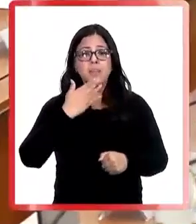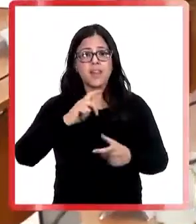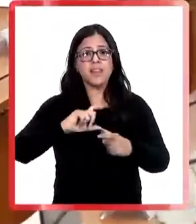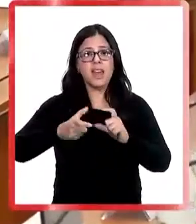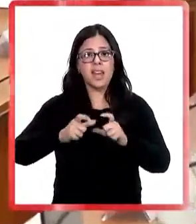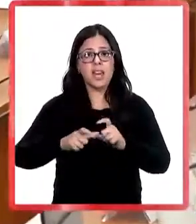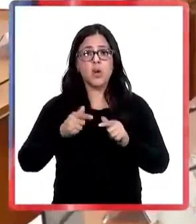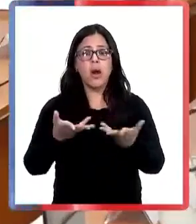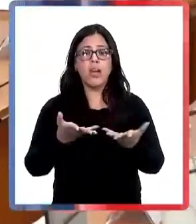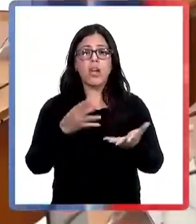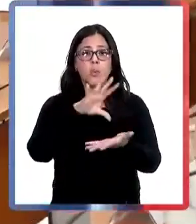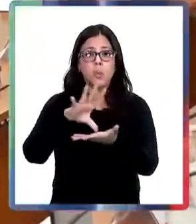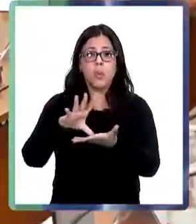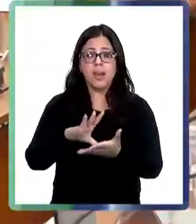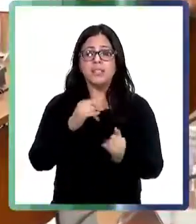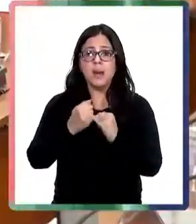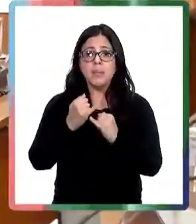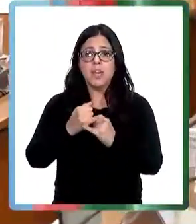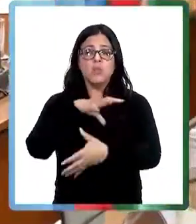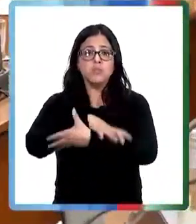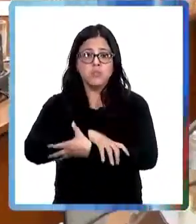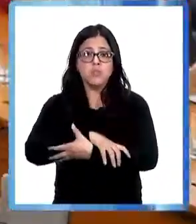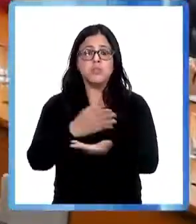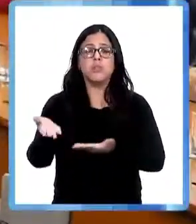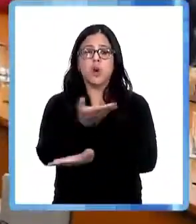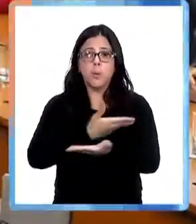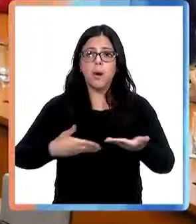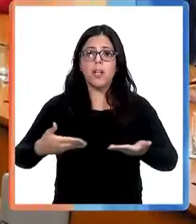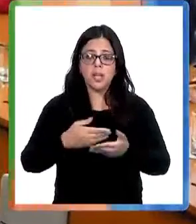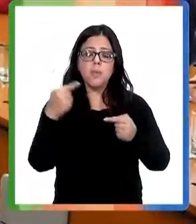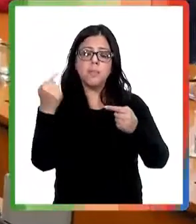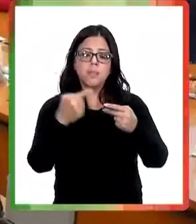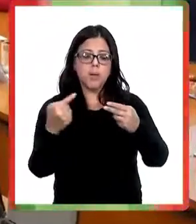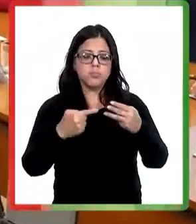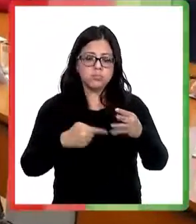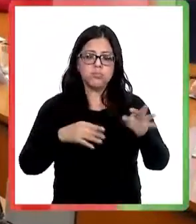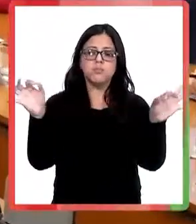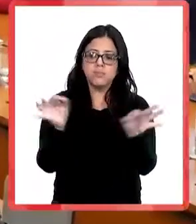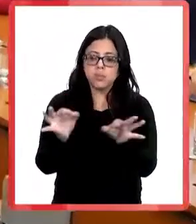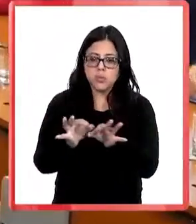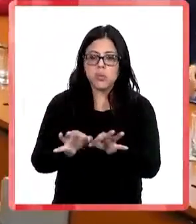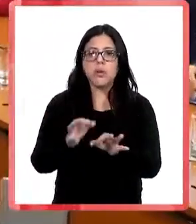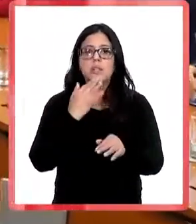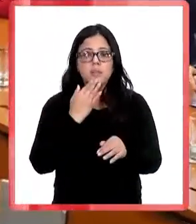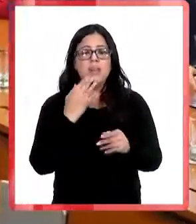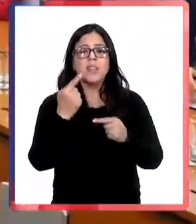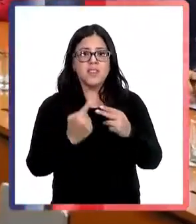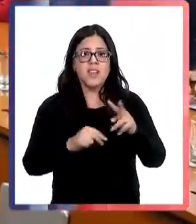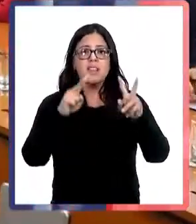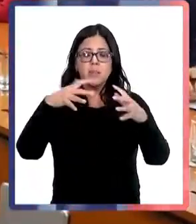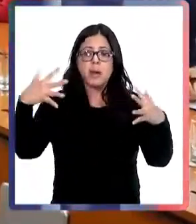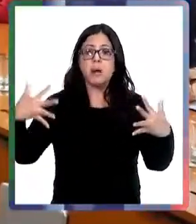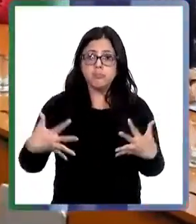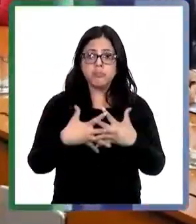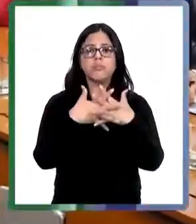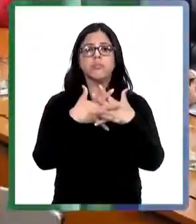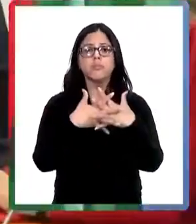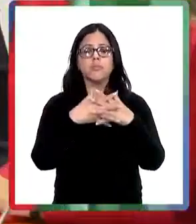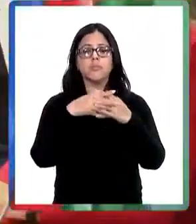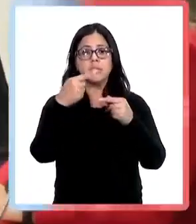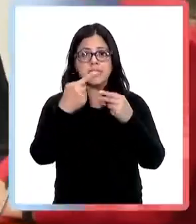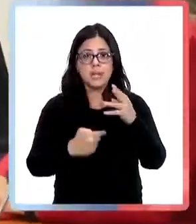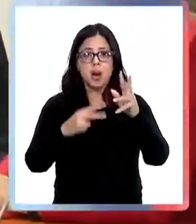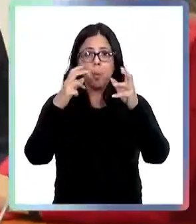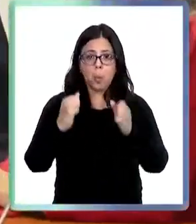bilaterales, regionales y multilaterales, principalmente sobre medio ambiente y género. Como países amigos y aliados,